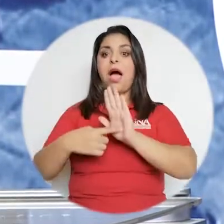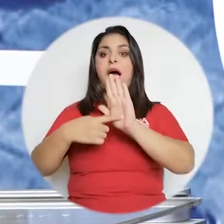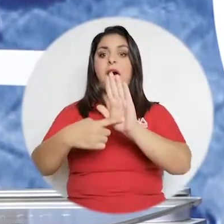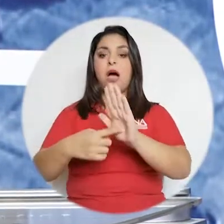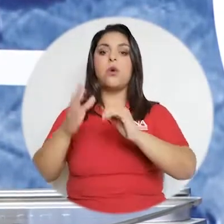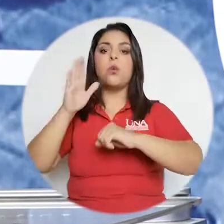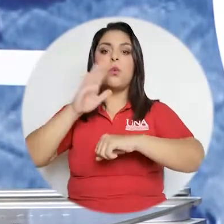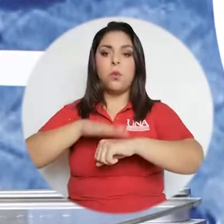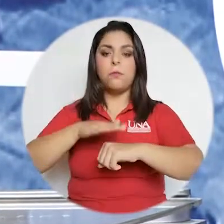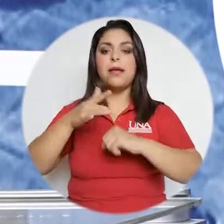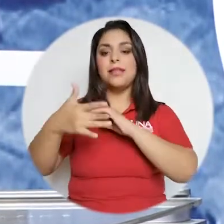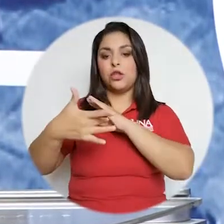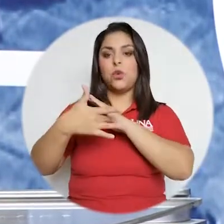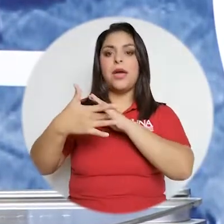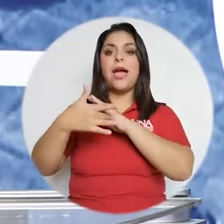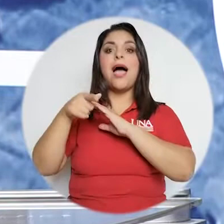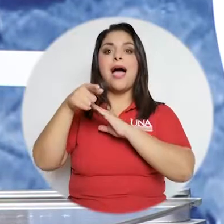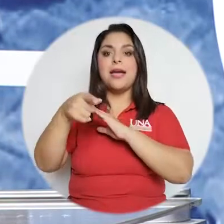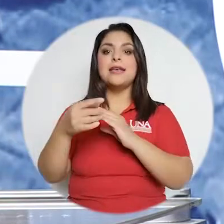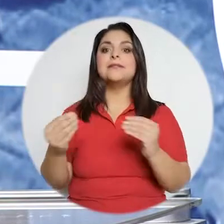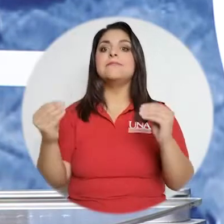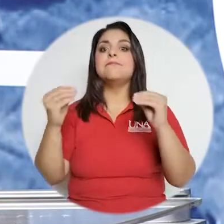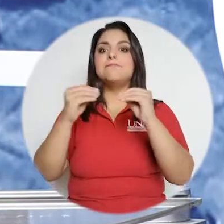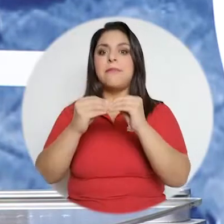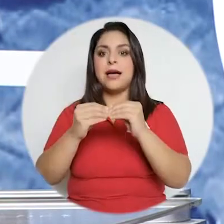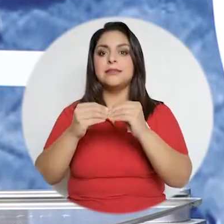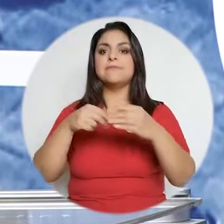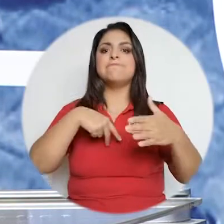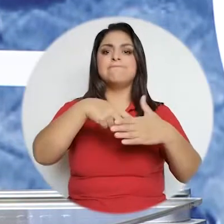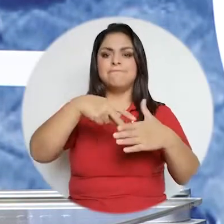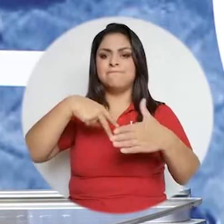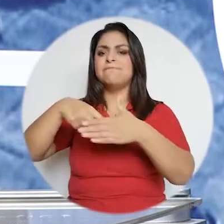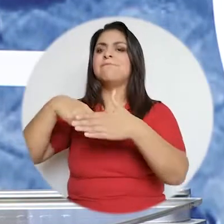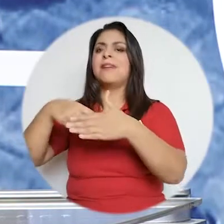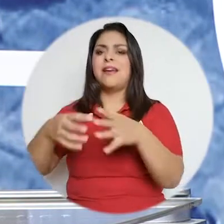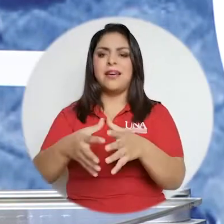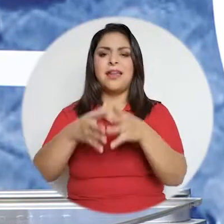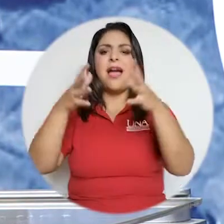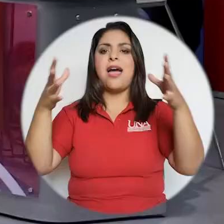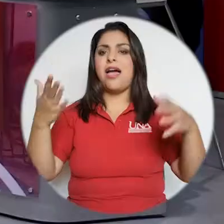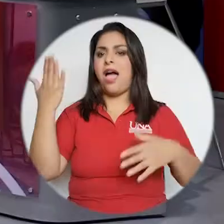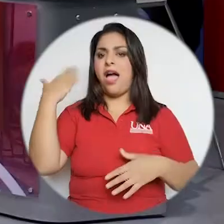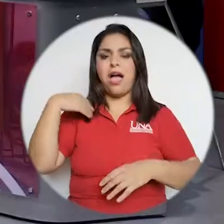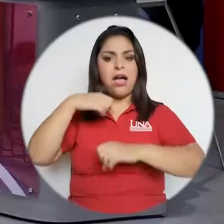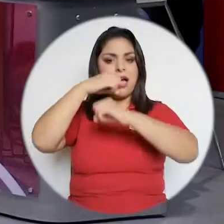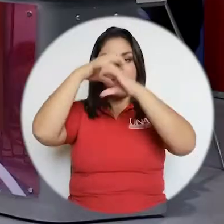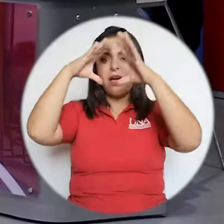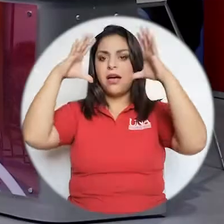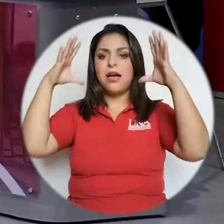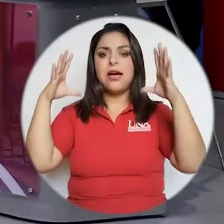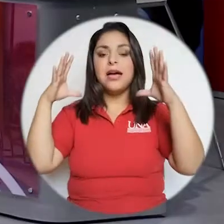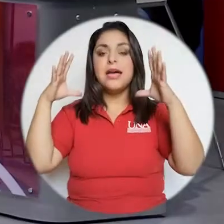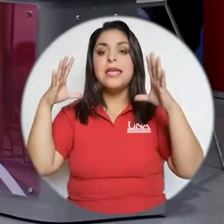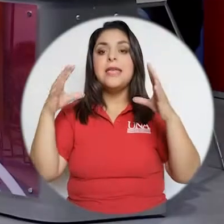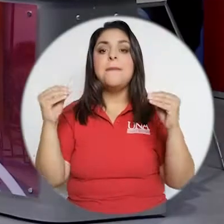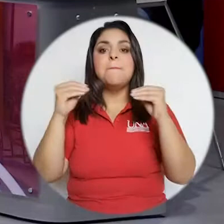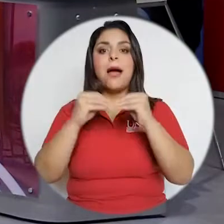analfabetismo digital es mucho mayor del que nos imaginábamos y en escuelas y colegios realmente es un tema